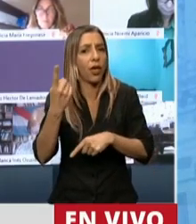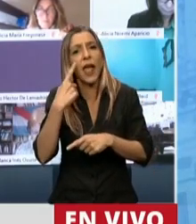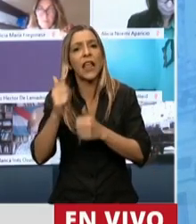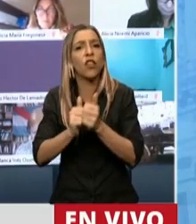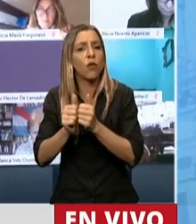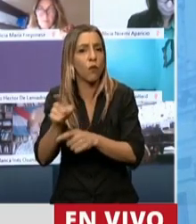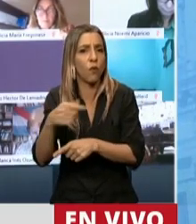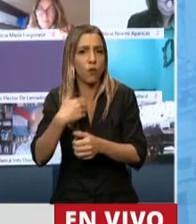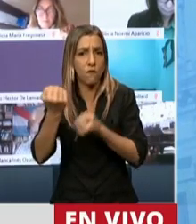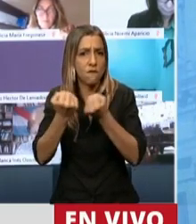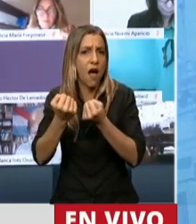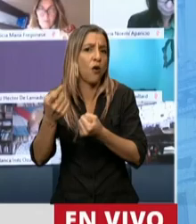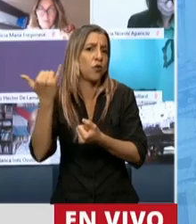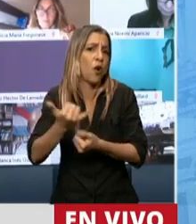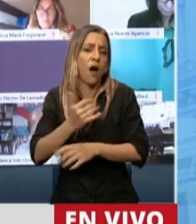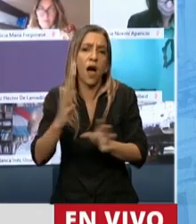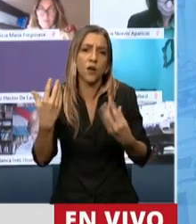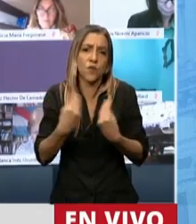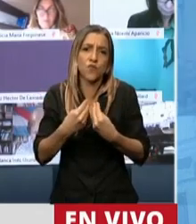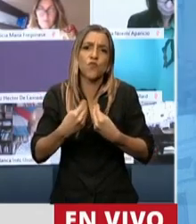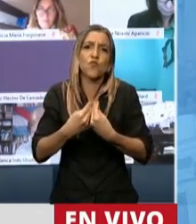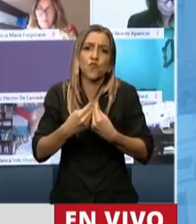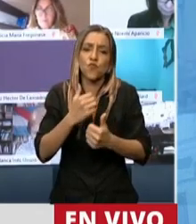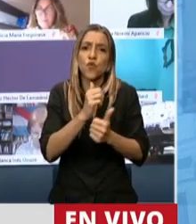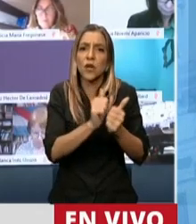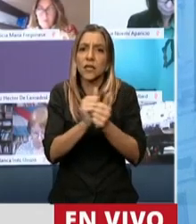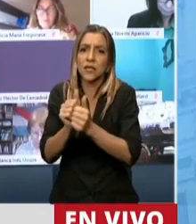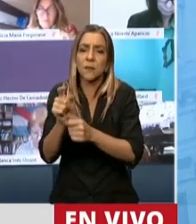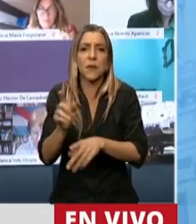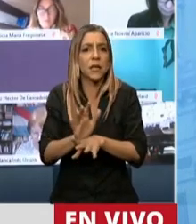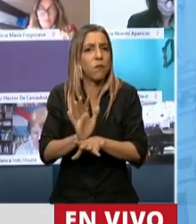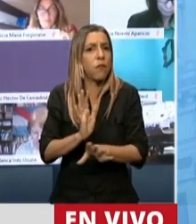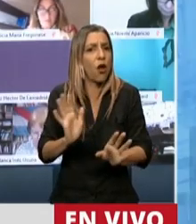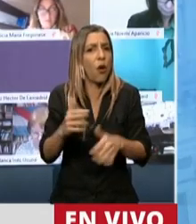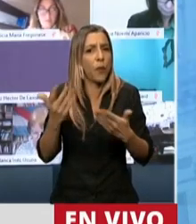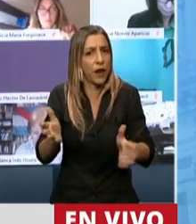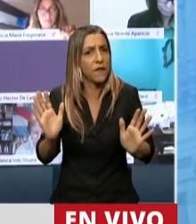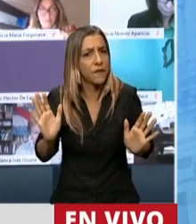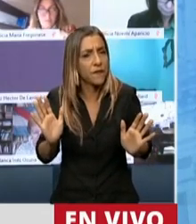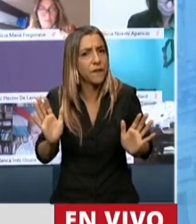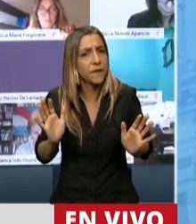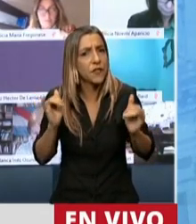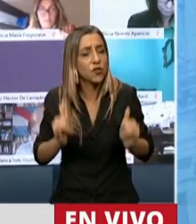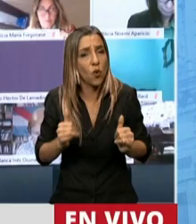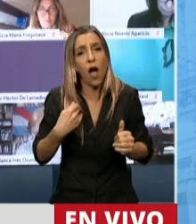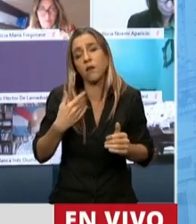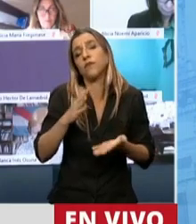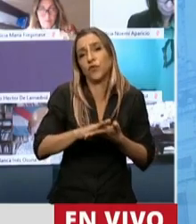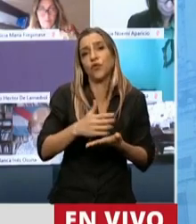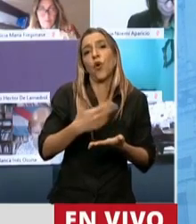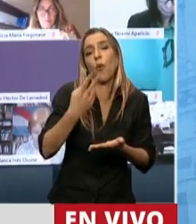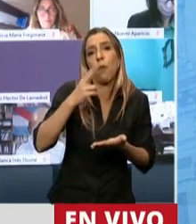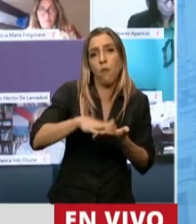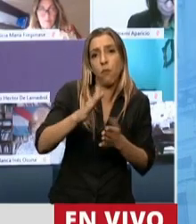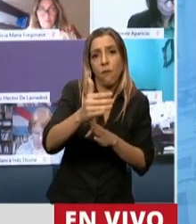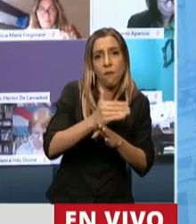que son mucho menos de 1.000 empresas que serían beneficiarios de esto, lleva más subsidio que esto. El costo fiscal es mayor.